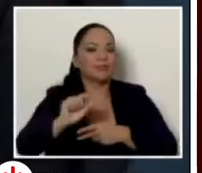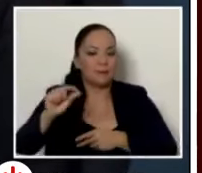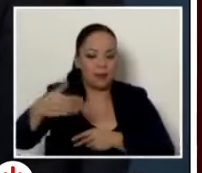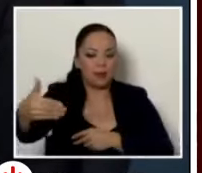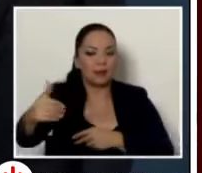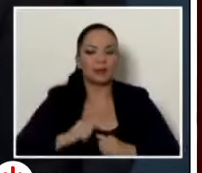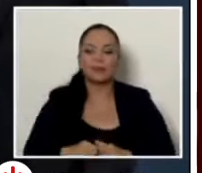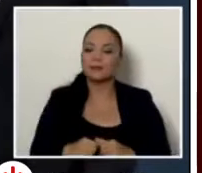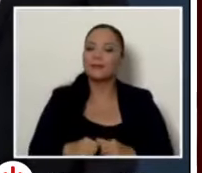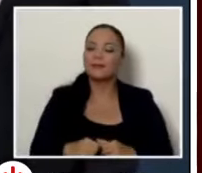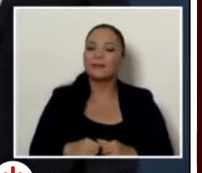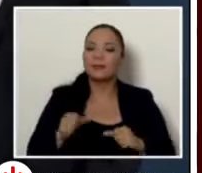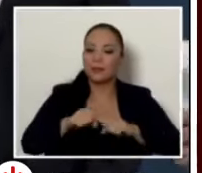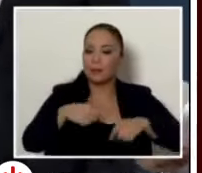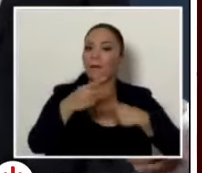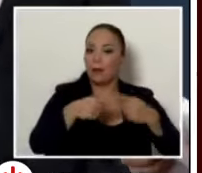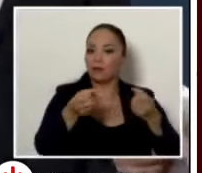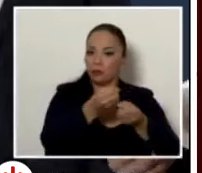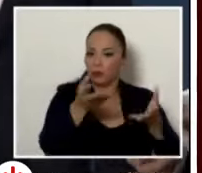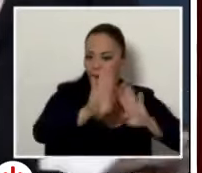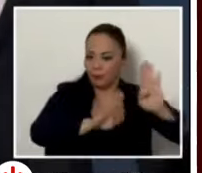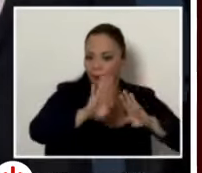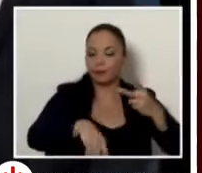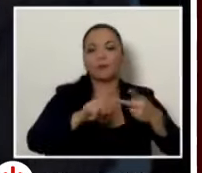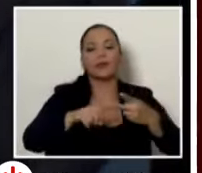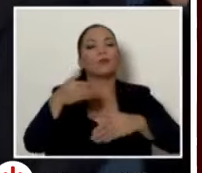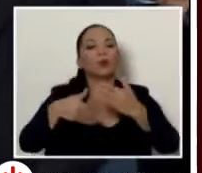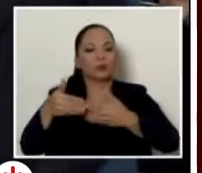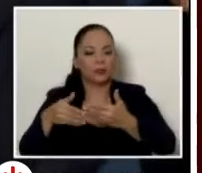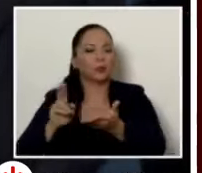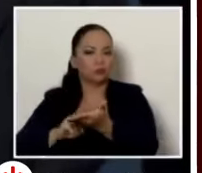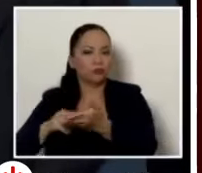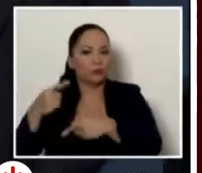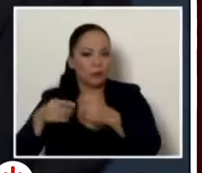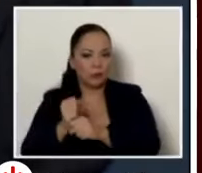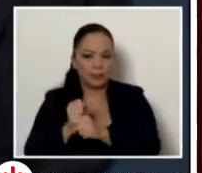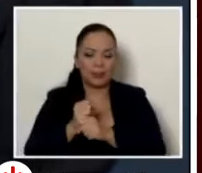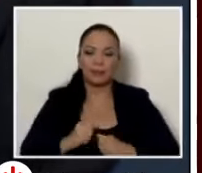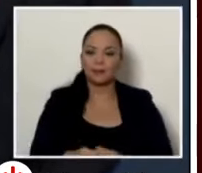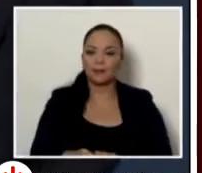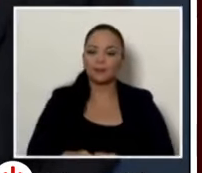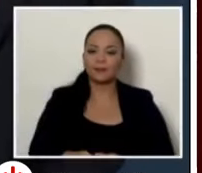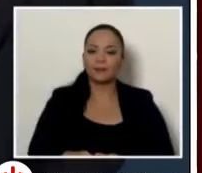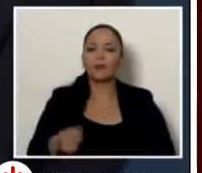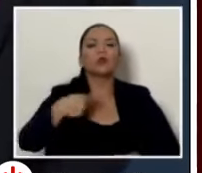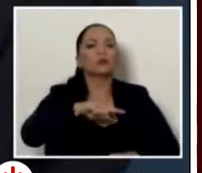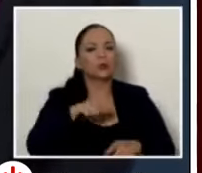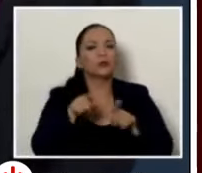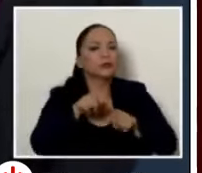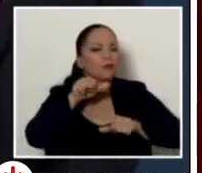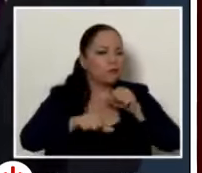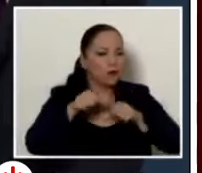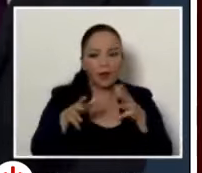del sistema y en el caso de las etiquetas, el proceso licitatorio. Más allá de eso, sí estamos haciendo un esfuerzo